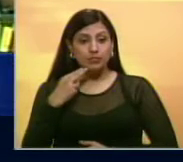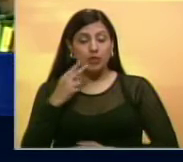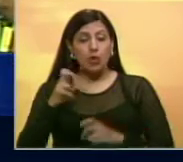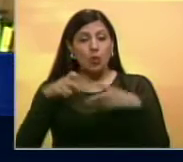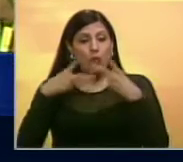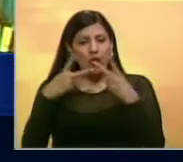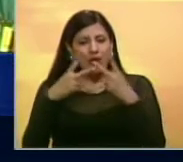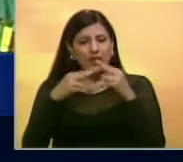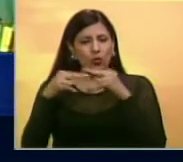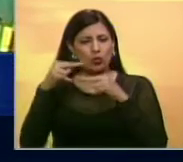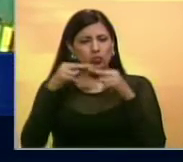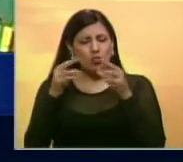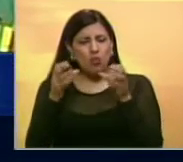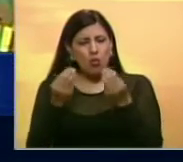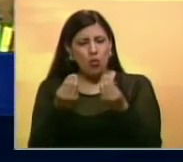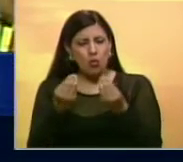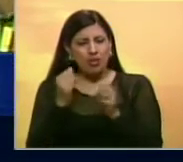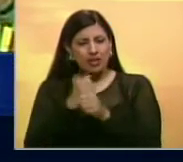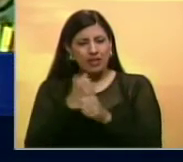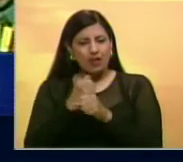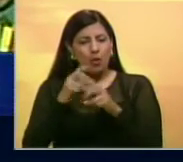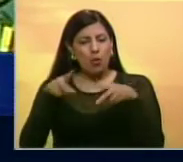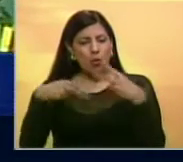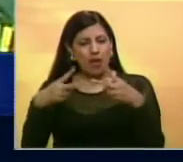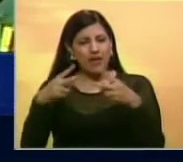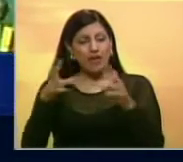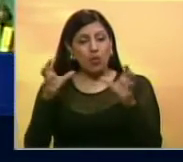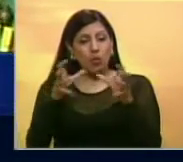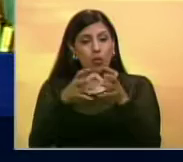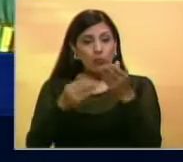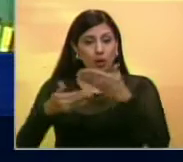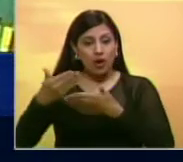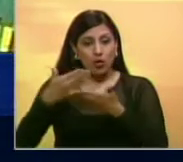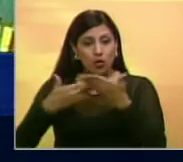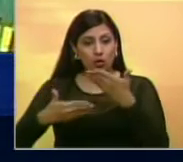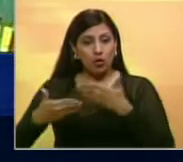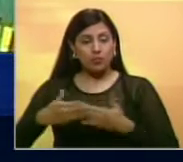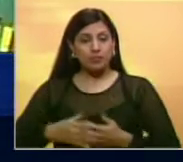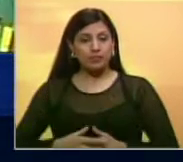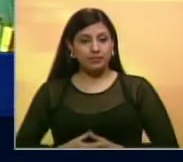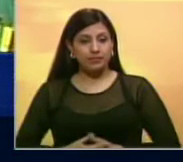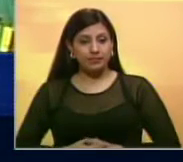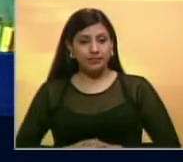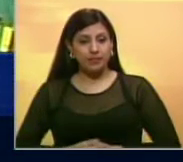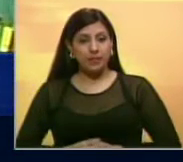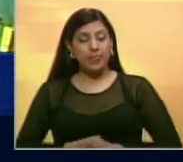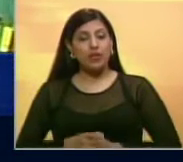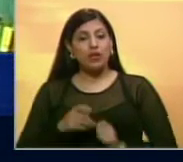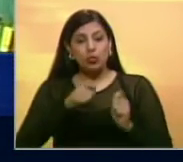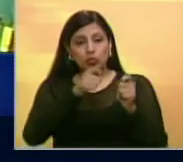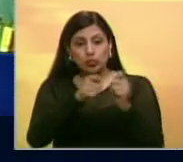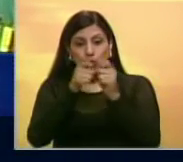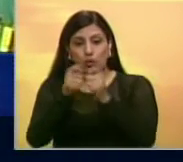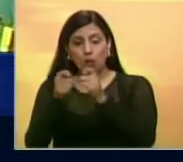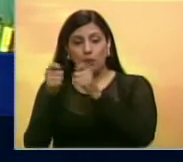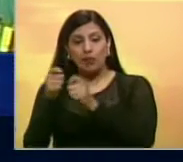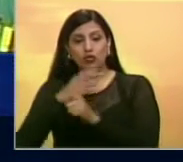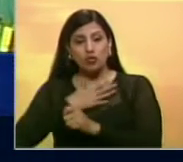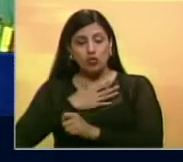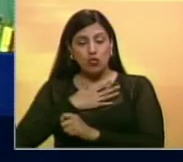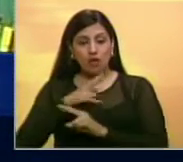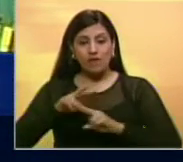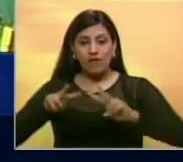su nueva estructura, la nueva estructura del gabinete económico, las designaciones que estoy